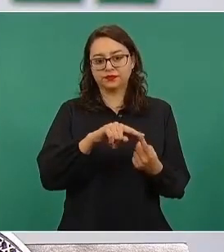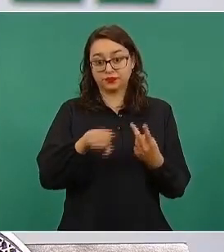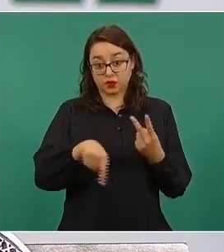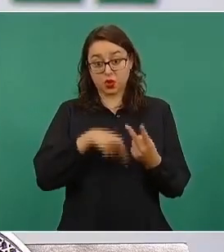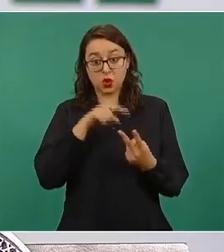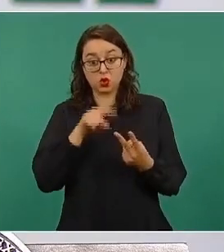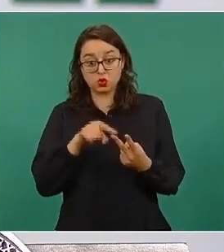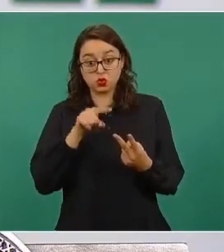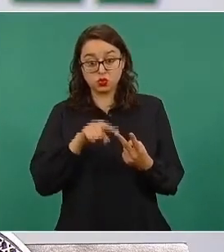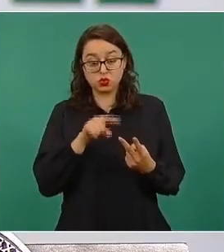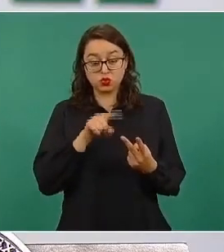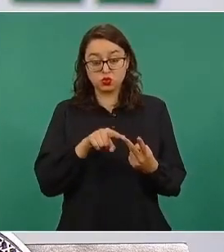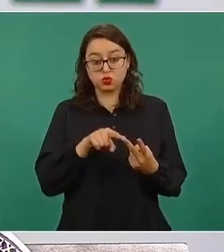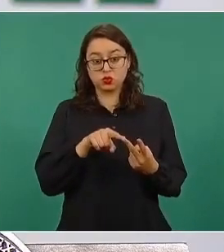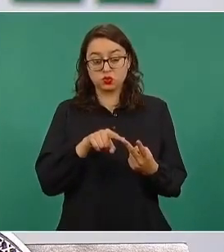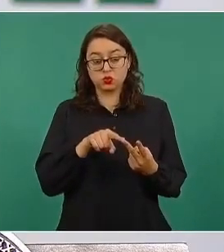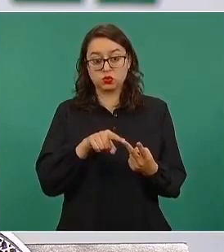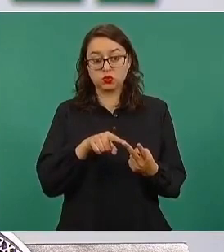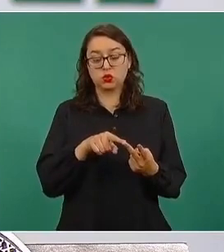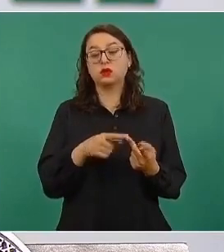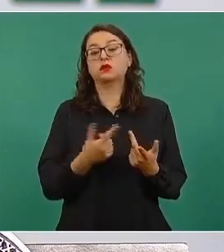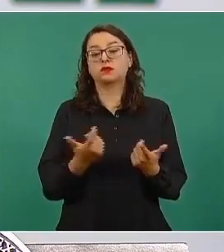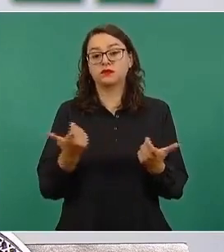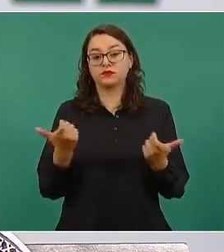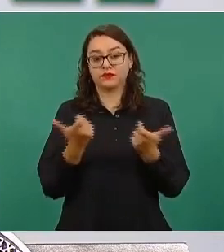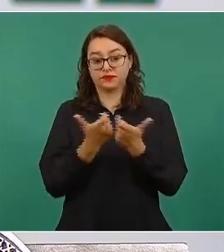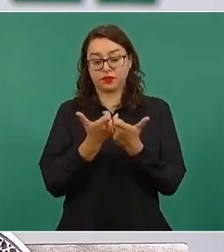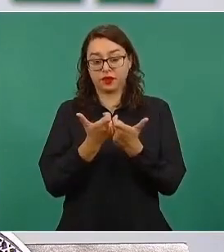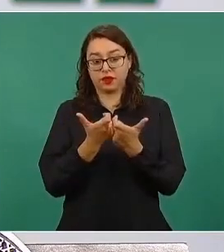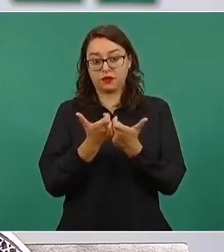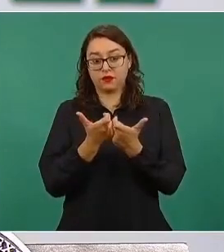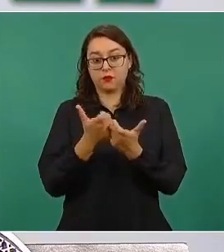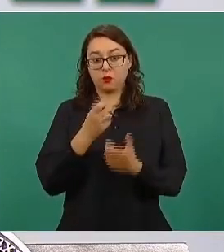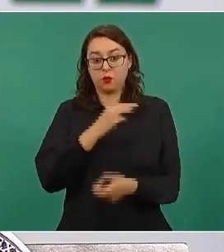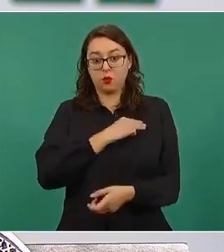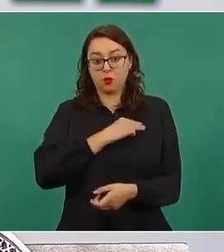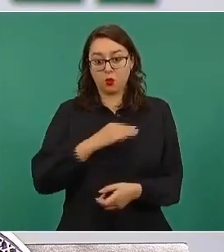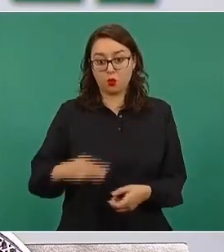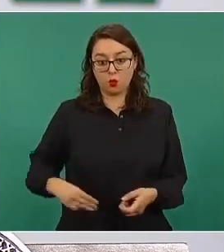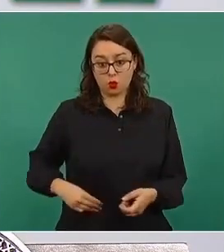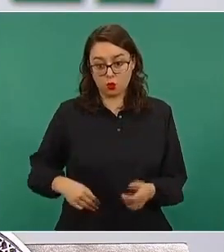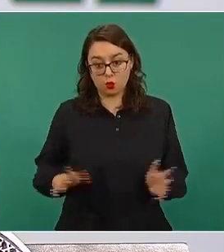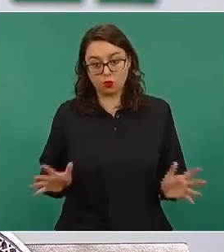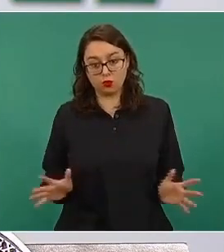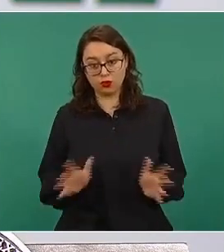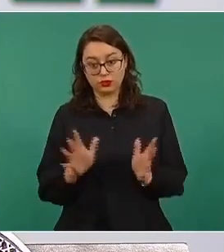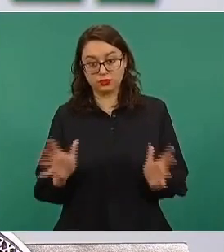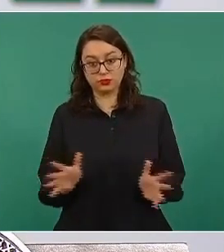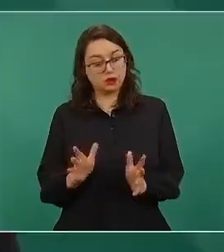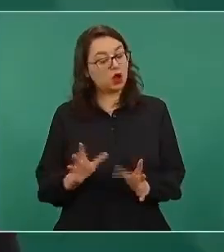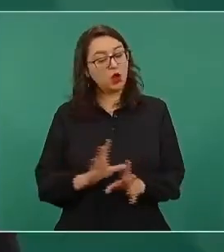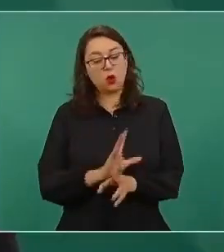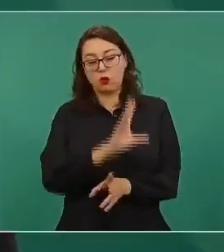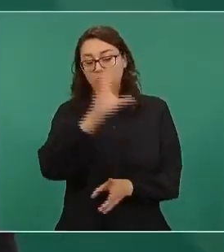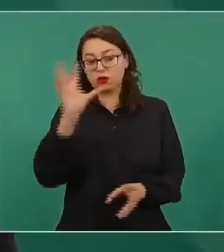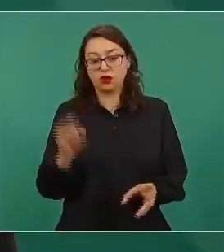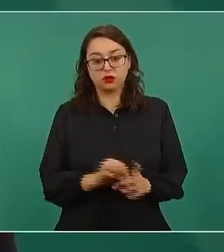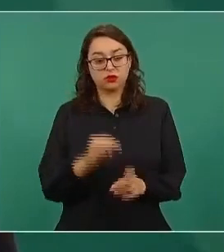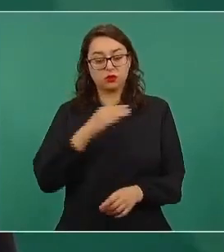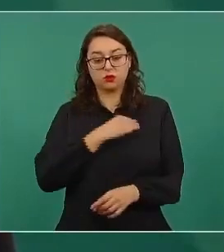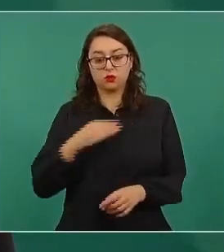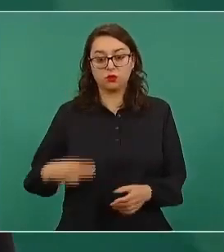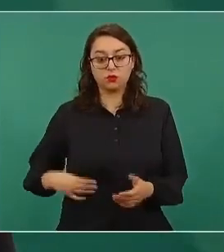en importancia es el Fondo de Fomento Municipal. Este da íntegro a los municipios y